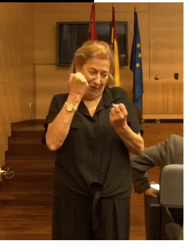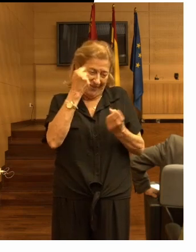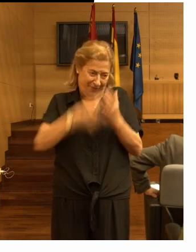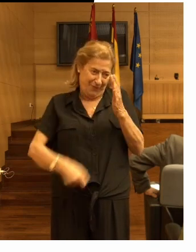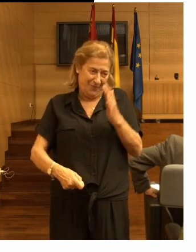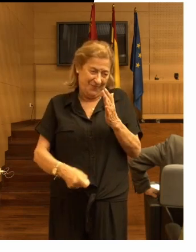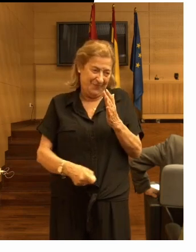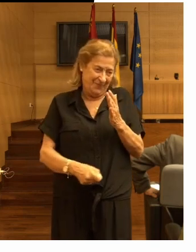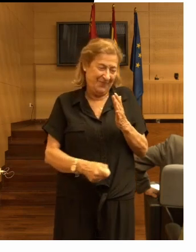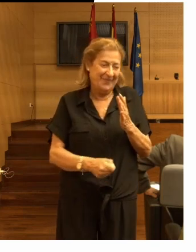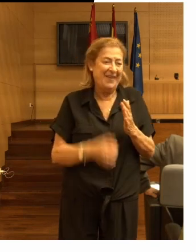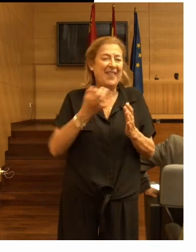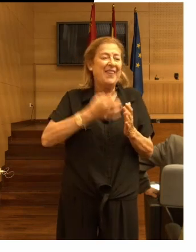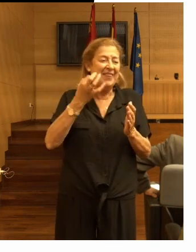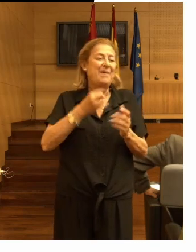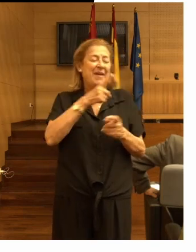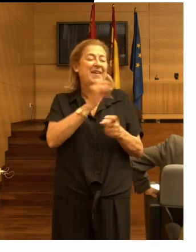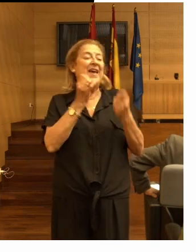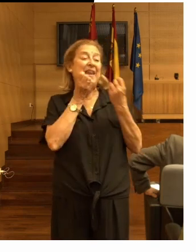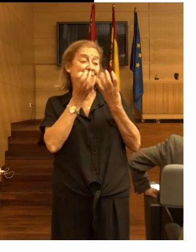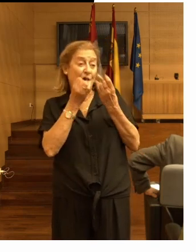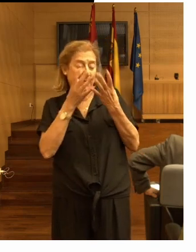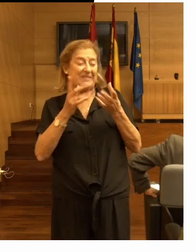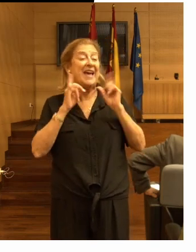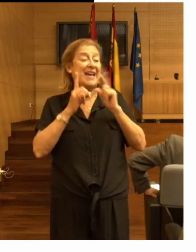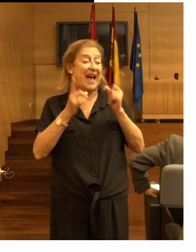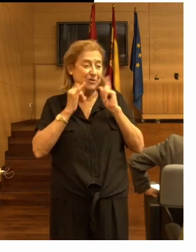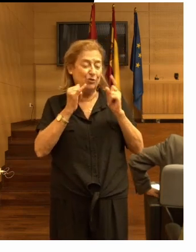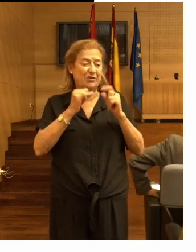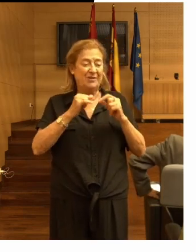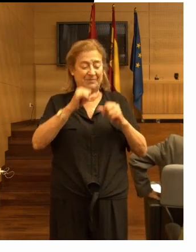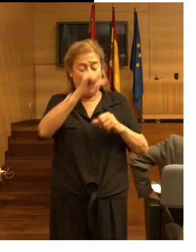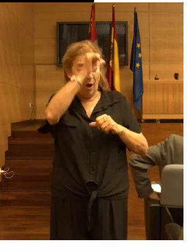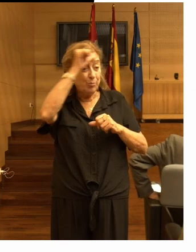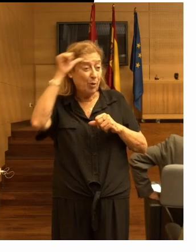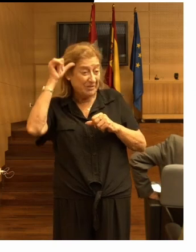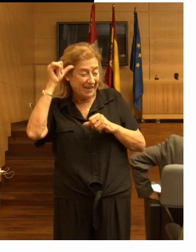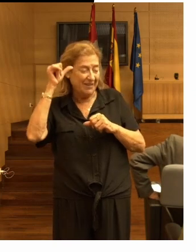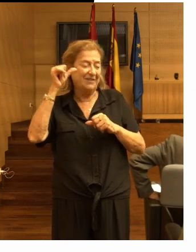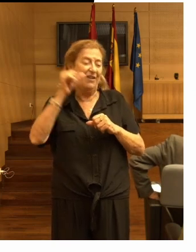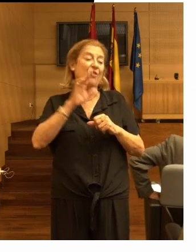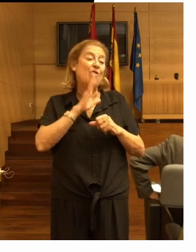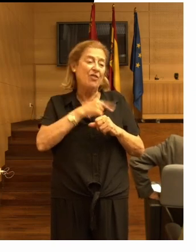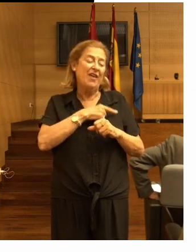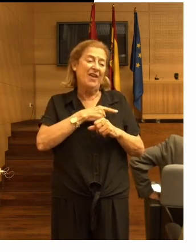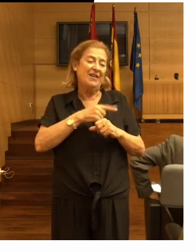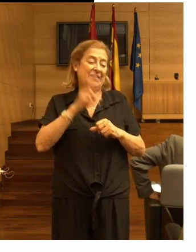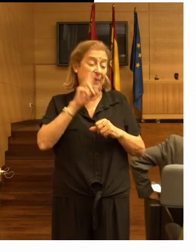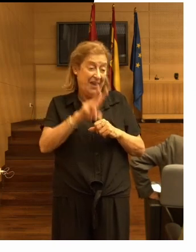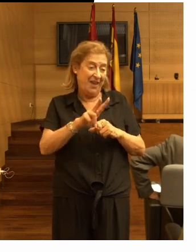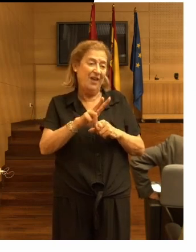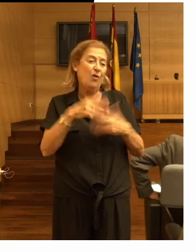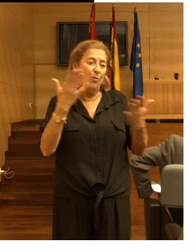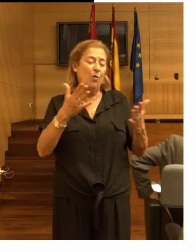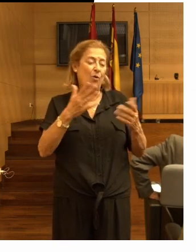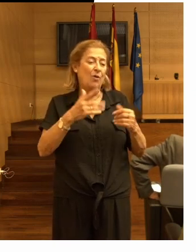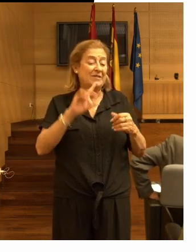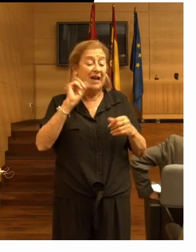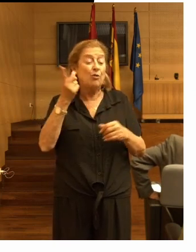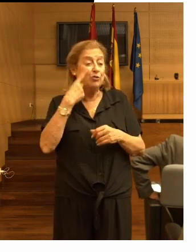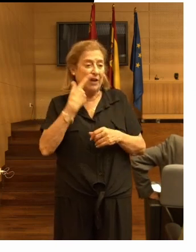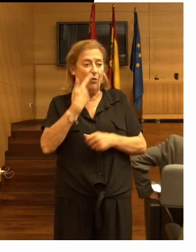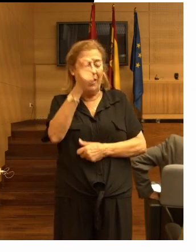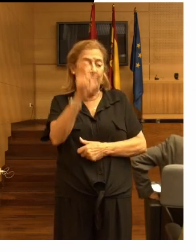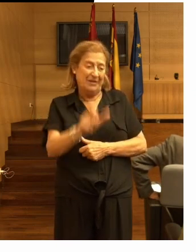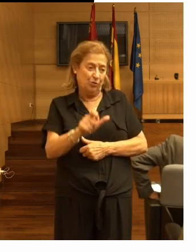que tenía informes de casos y de autopsias en los que se describía cómo se había encontrado a la